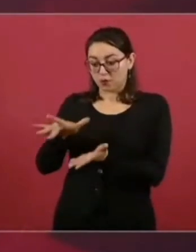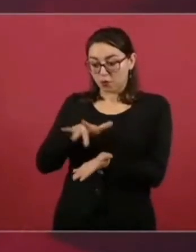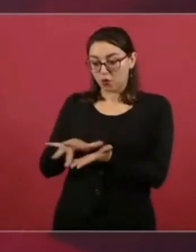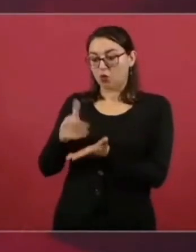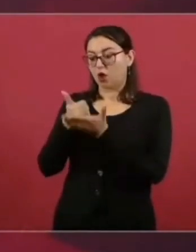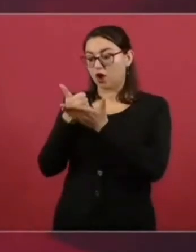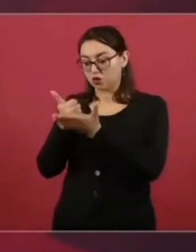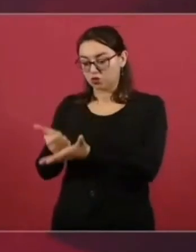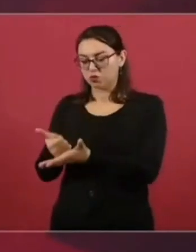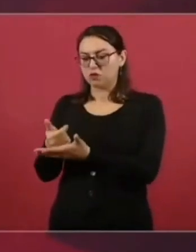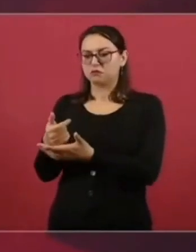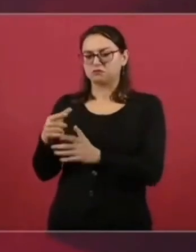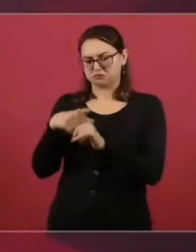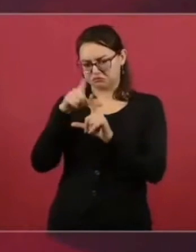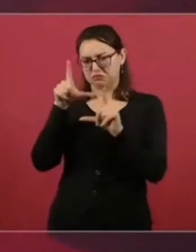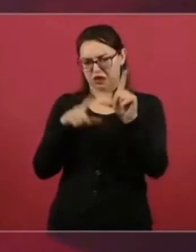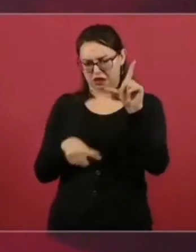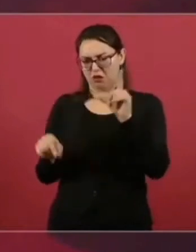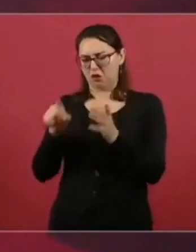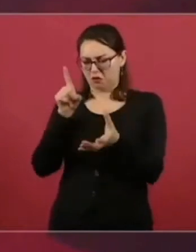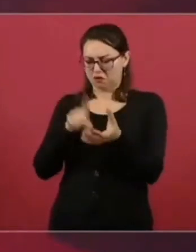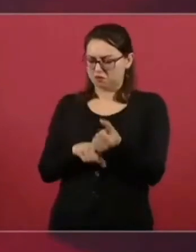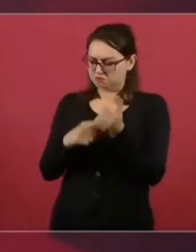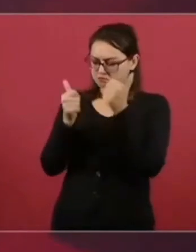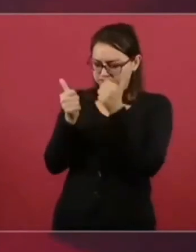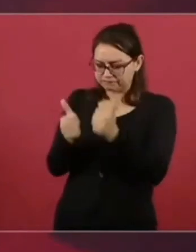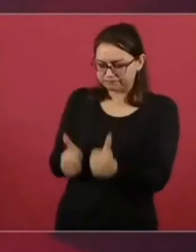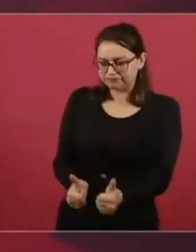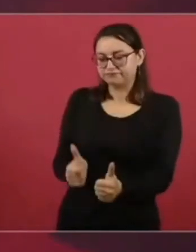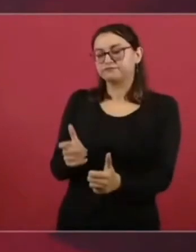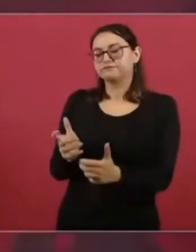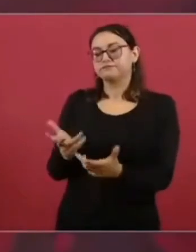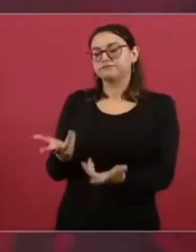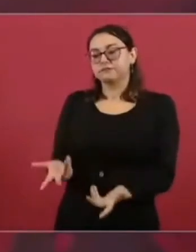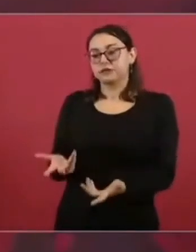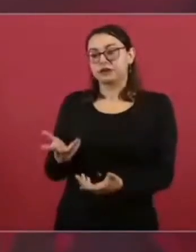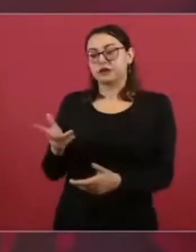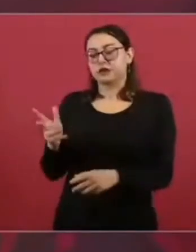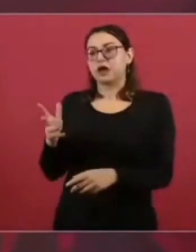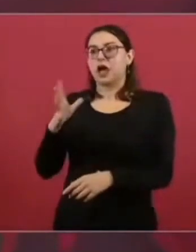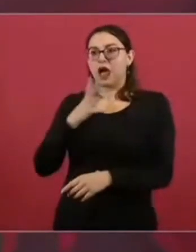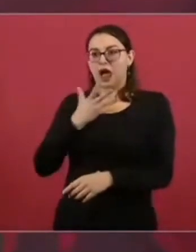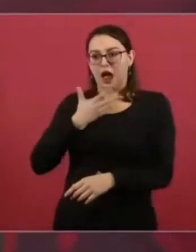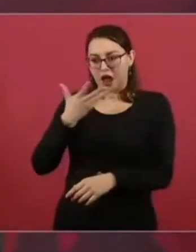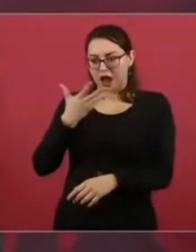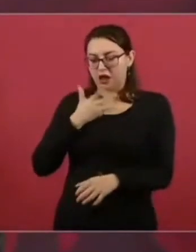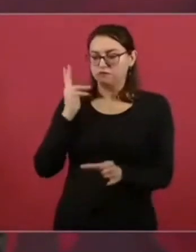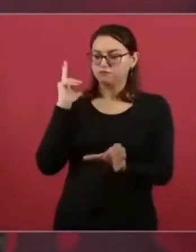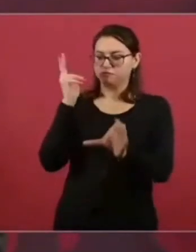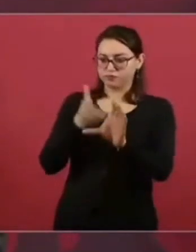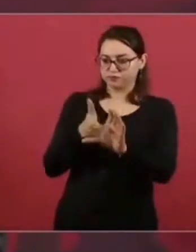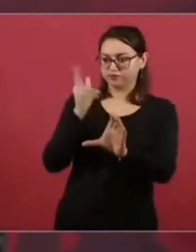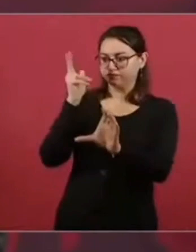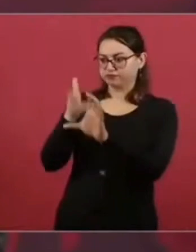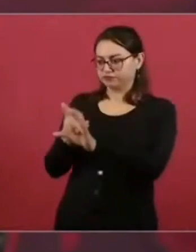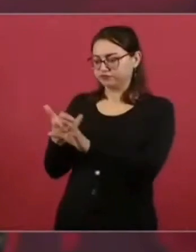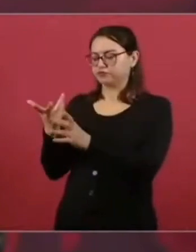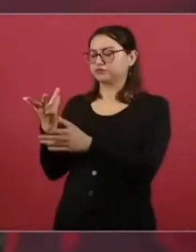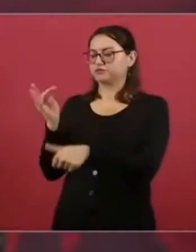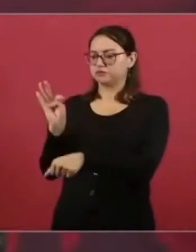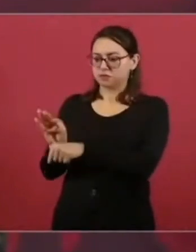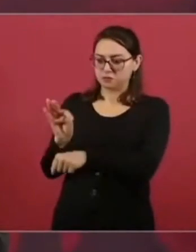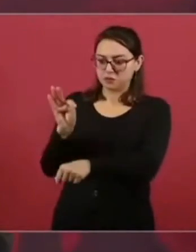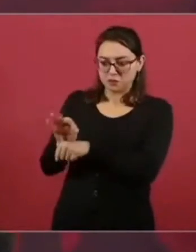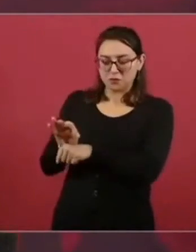violencia, donde se tienen albergues, y